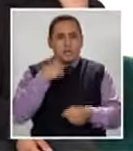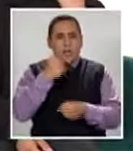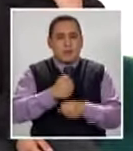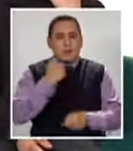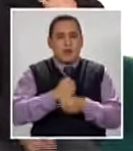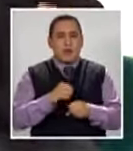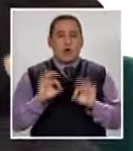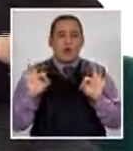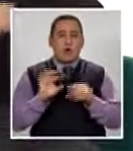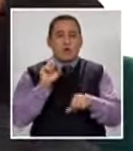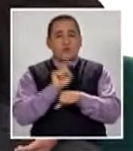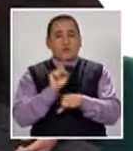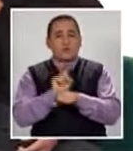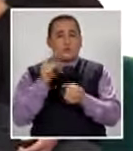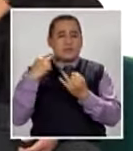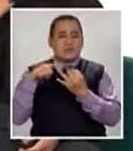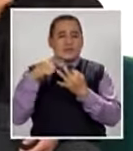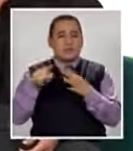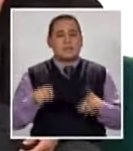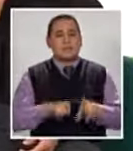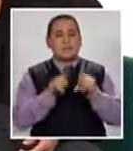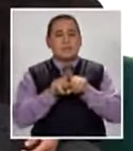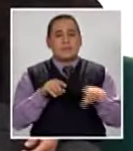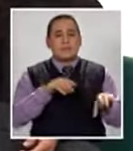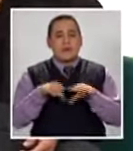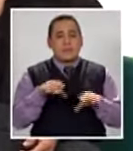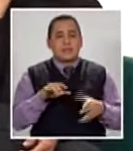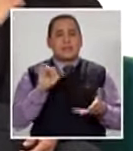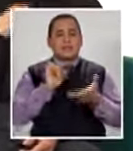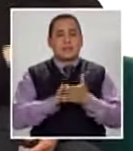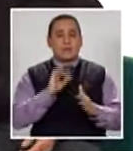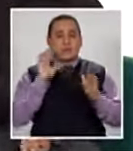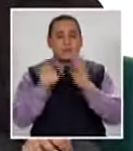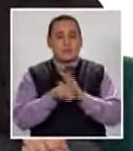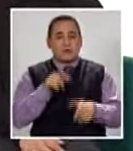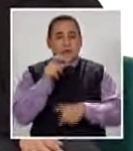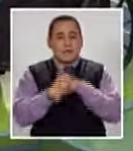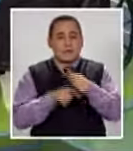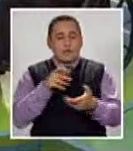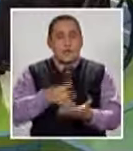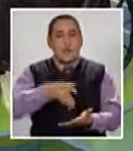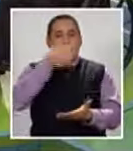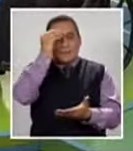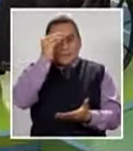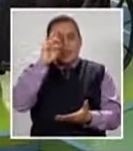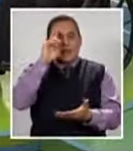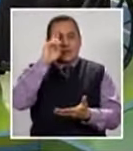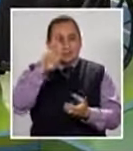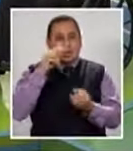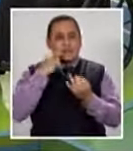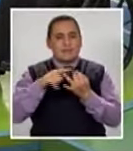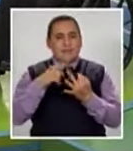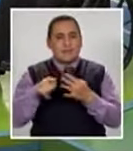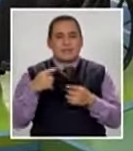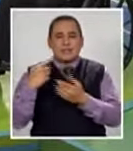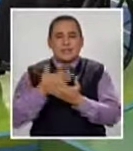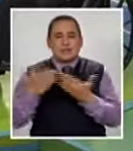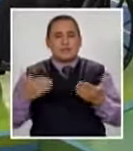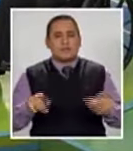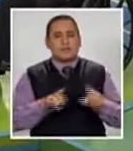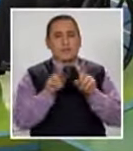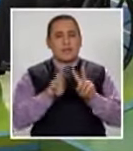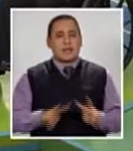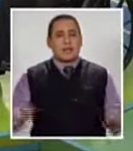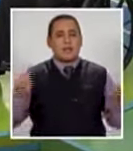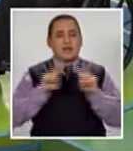Laboralmente O educativamente Etcétera Vamos haciendo Que las personas Aprendan a respetar La diferencia La diversidad